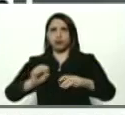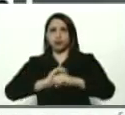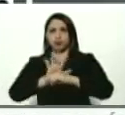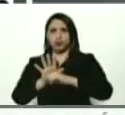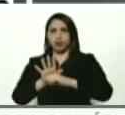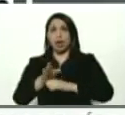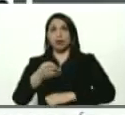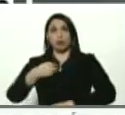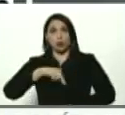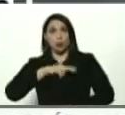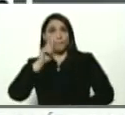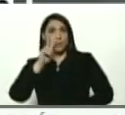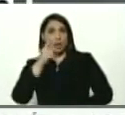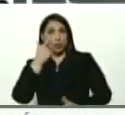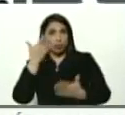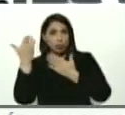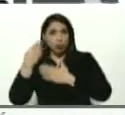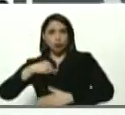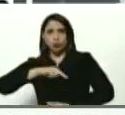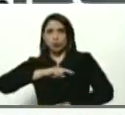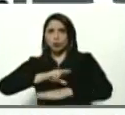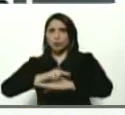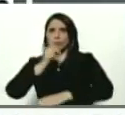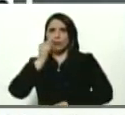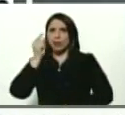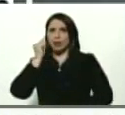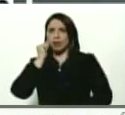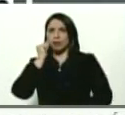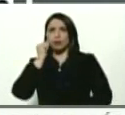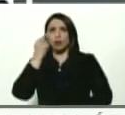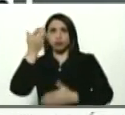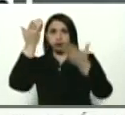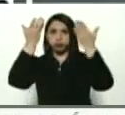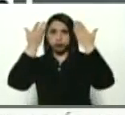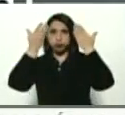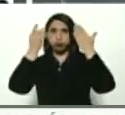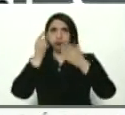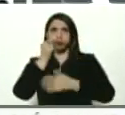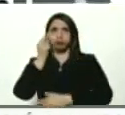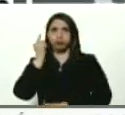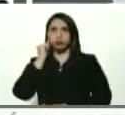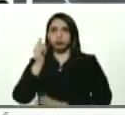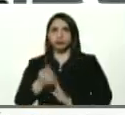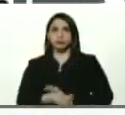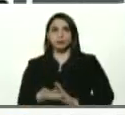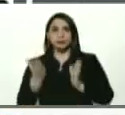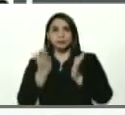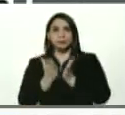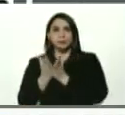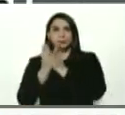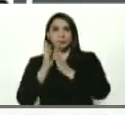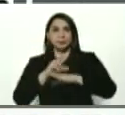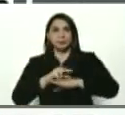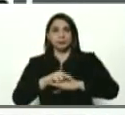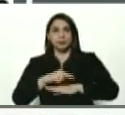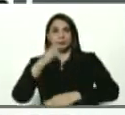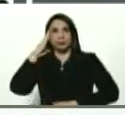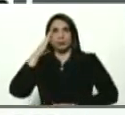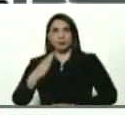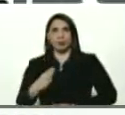Allí estamos viendo nuestros médicos, nuestras médicas, enfermeros, enfermeras, estudiantes, la milicia,